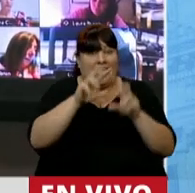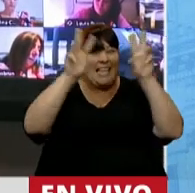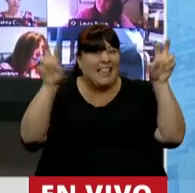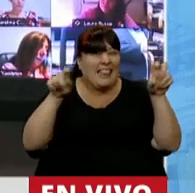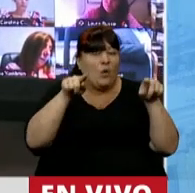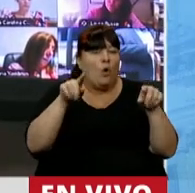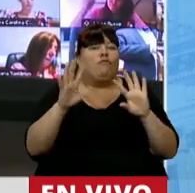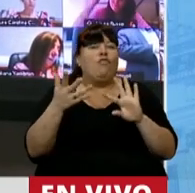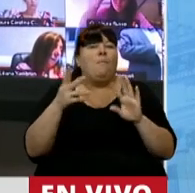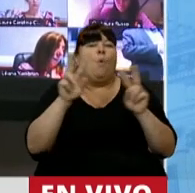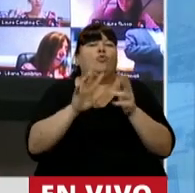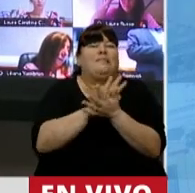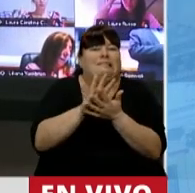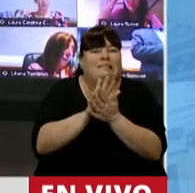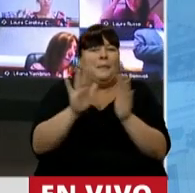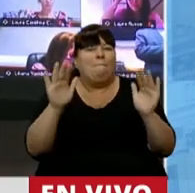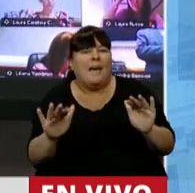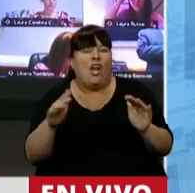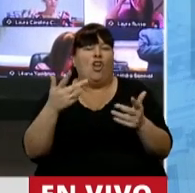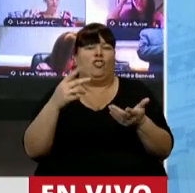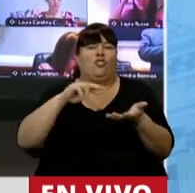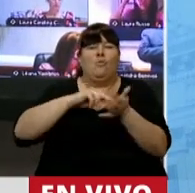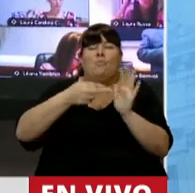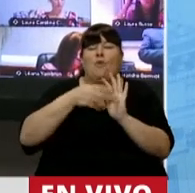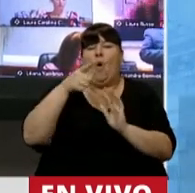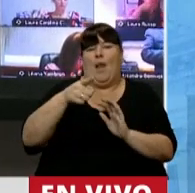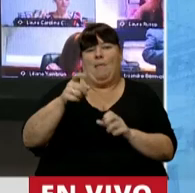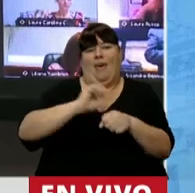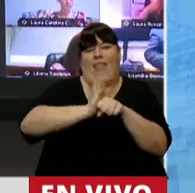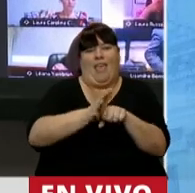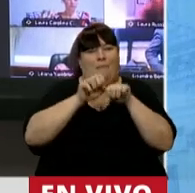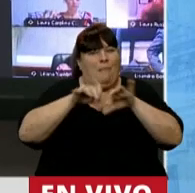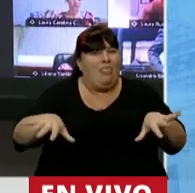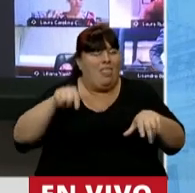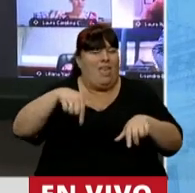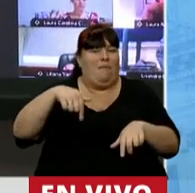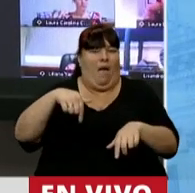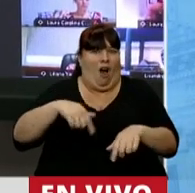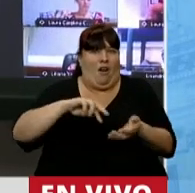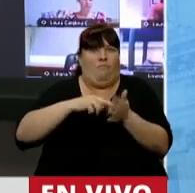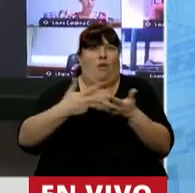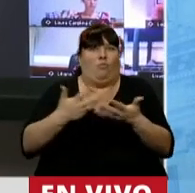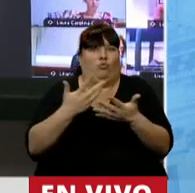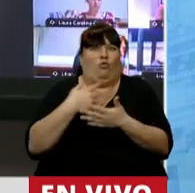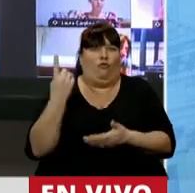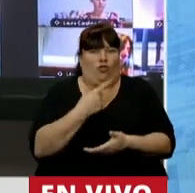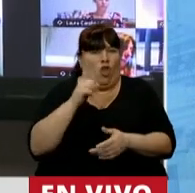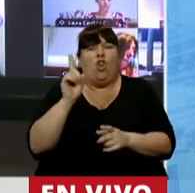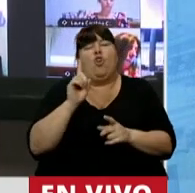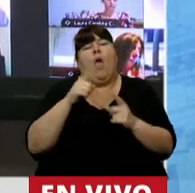título, morigerar los efectos de la pandemia que estamos sufriendo. No hace falta